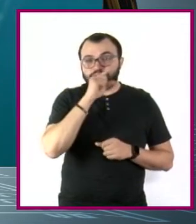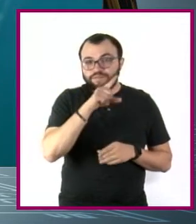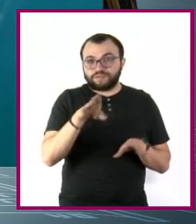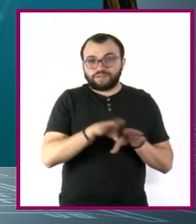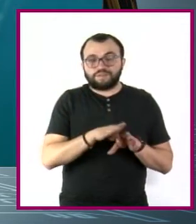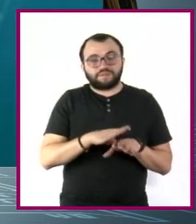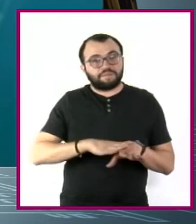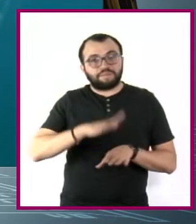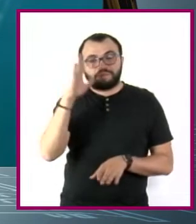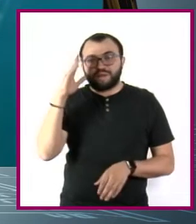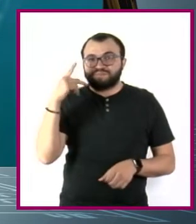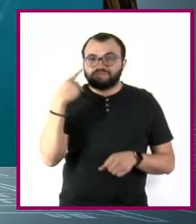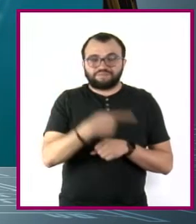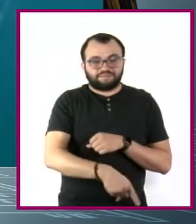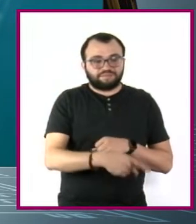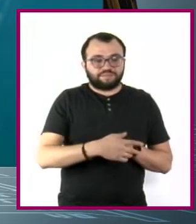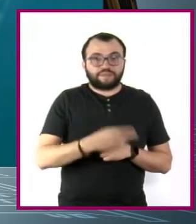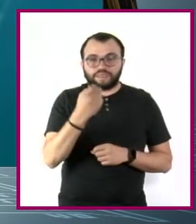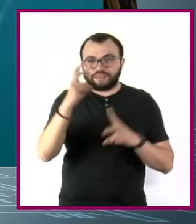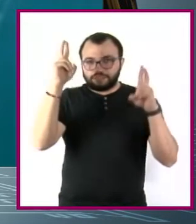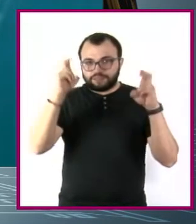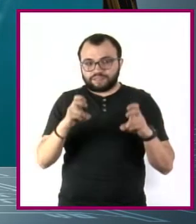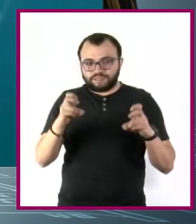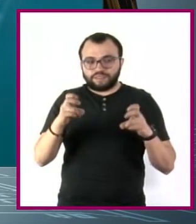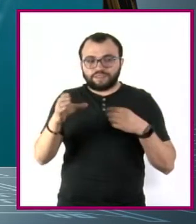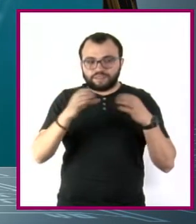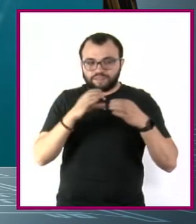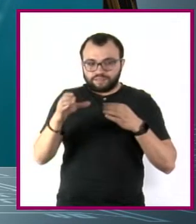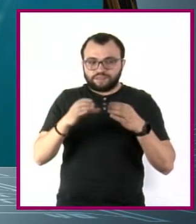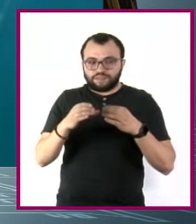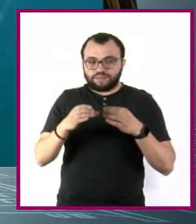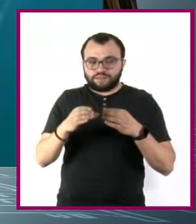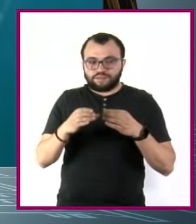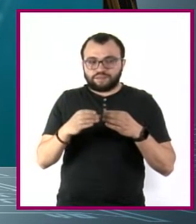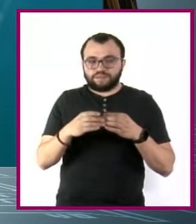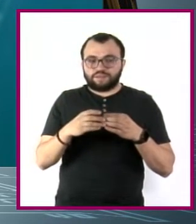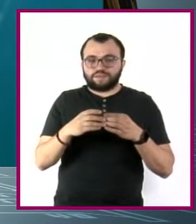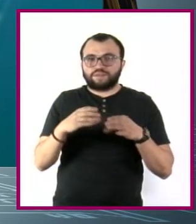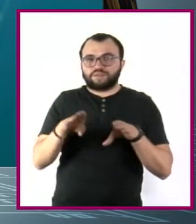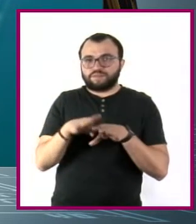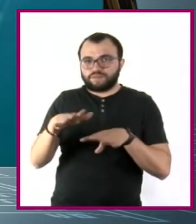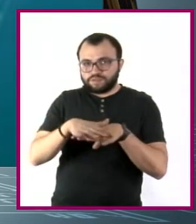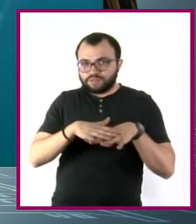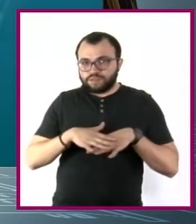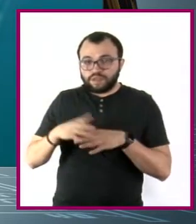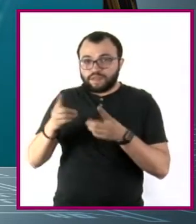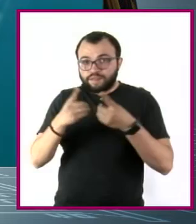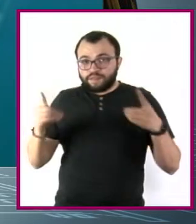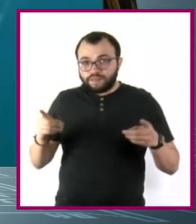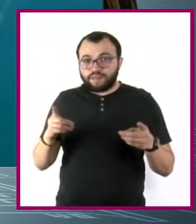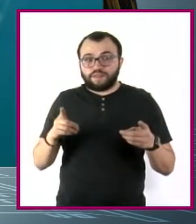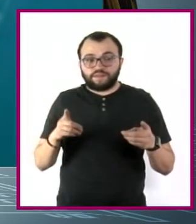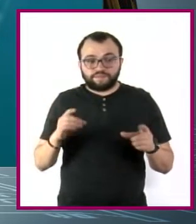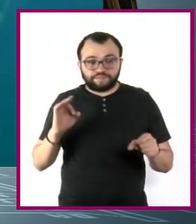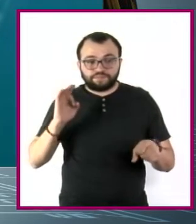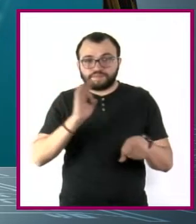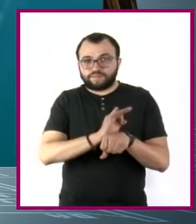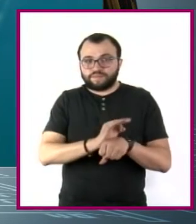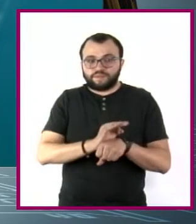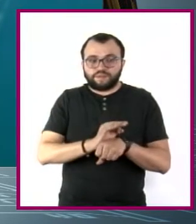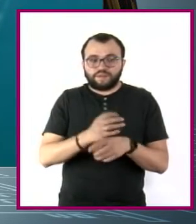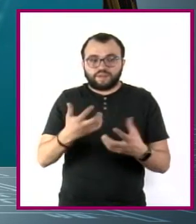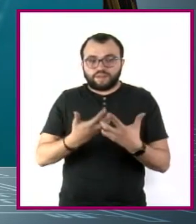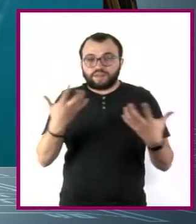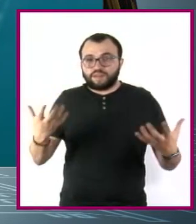Sobre este tema, en el conversatorio virtual Mujeres indígenas, tejedoras de desarrollo y defensoras de sus tierras y territorios,